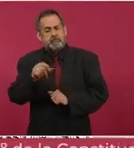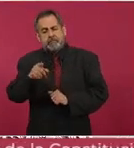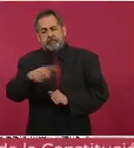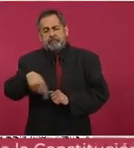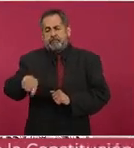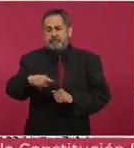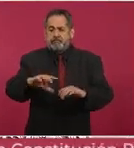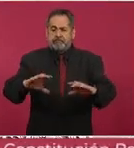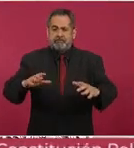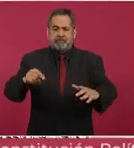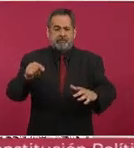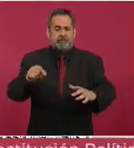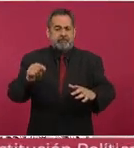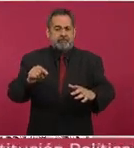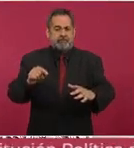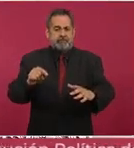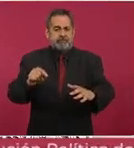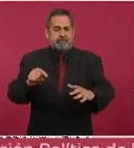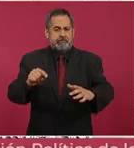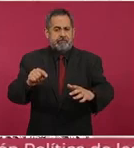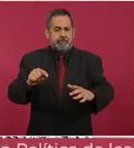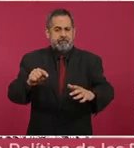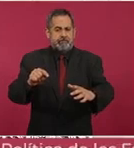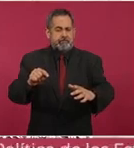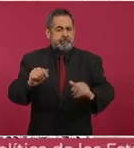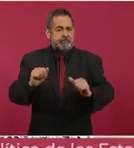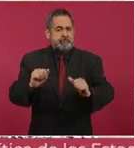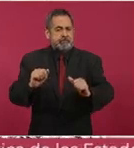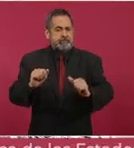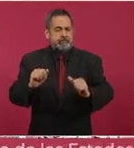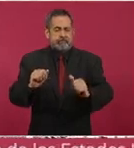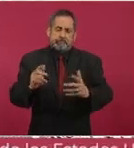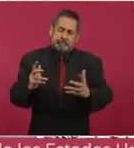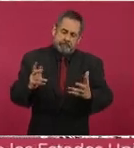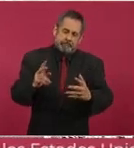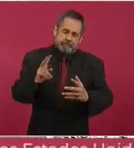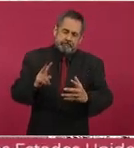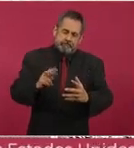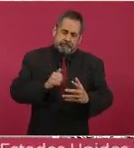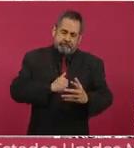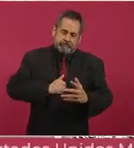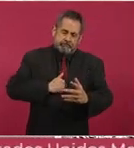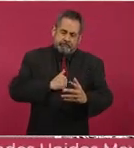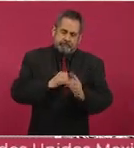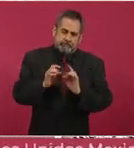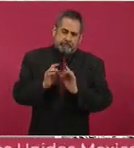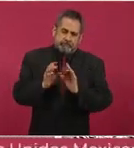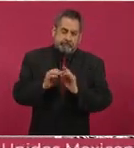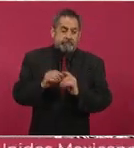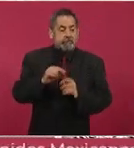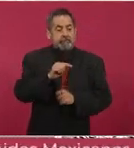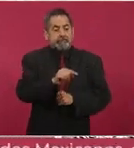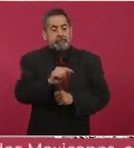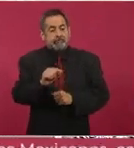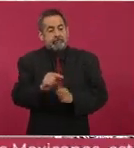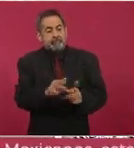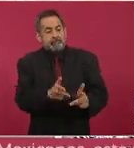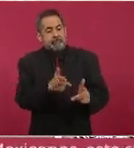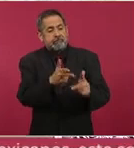lo lamentable que son los asesinatos